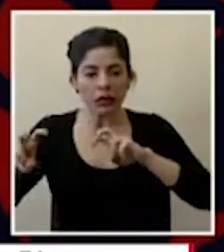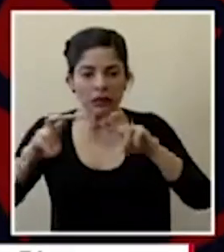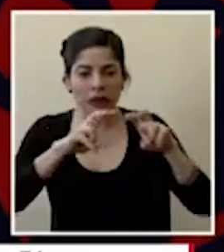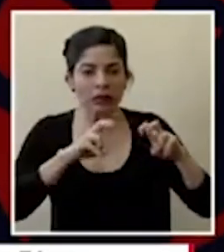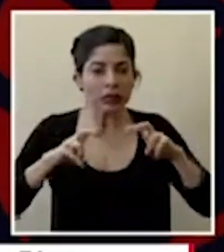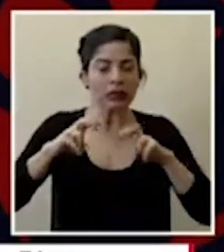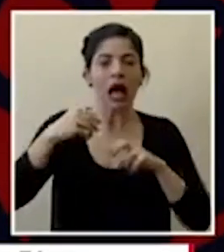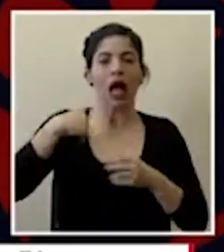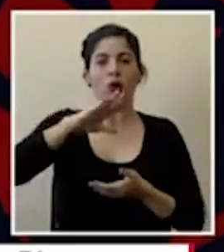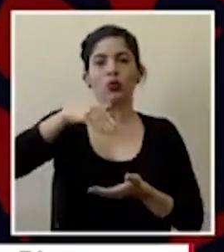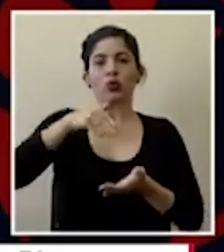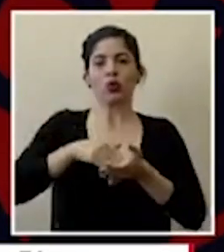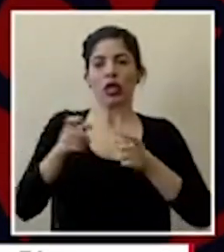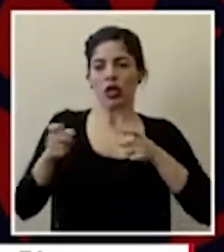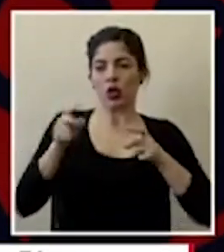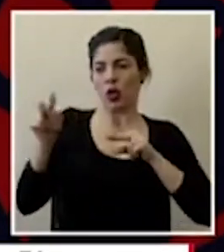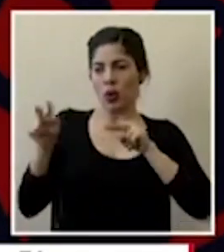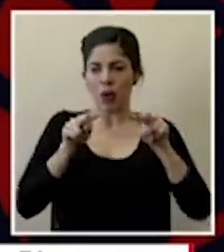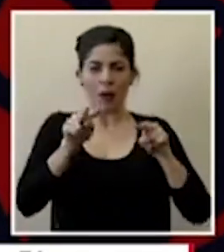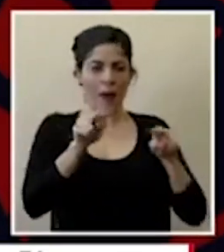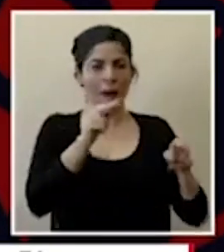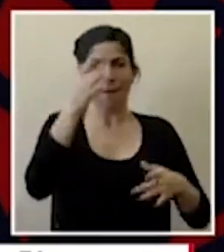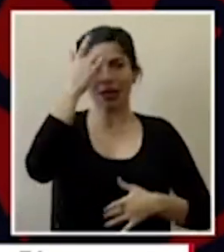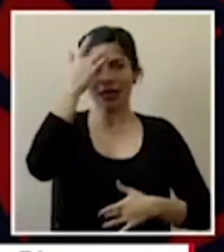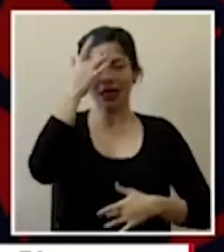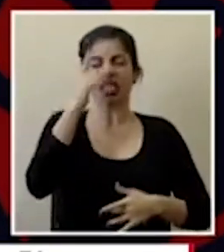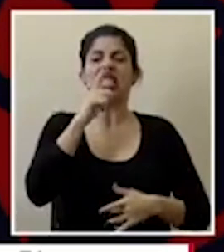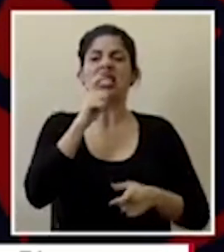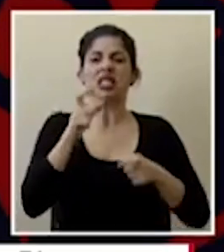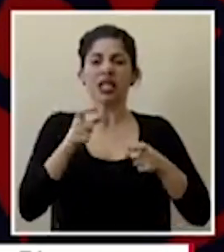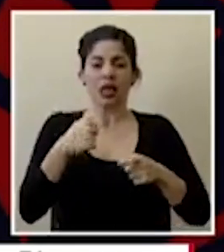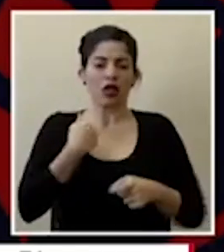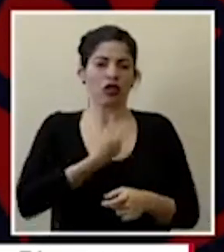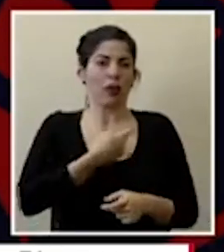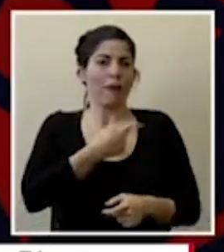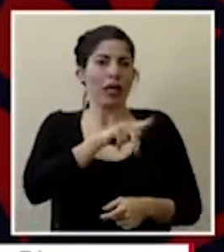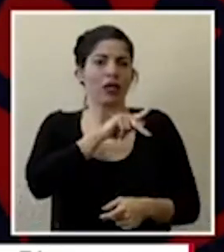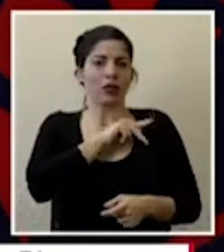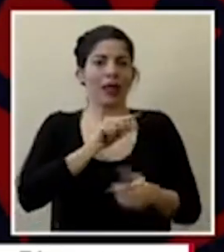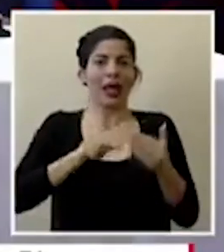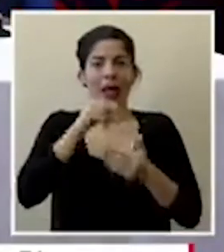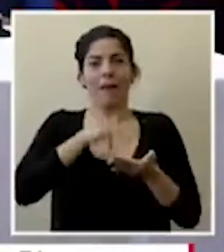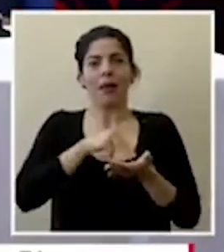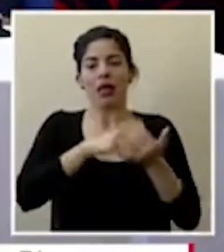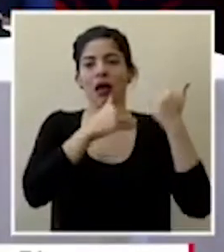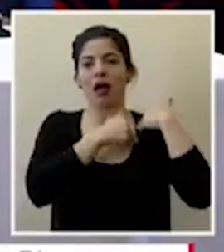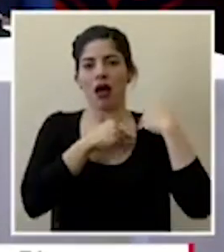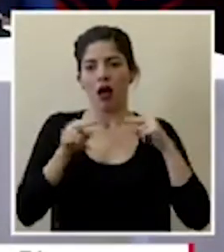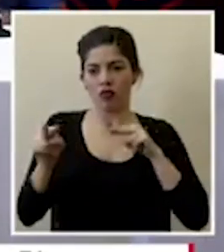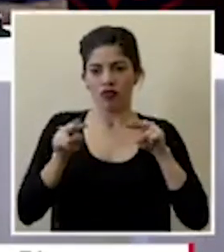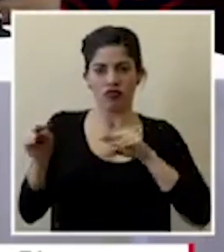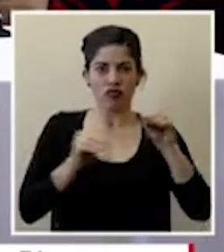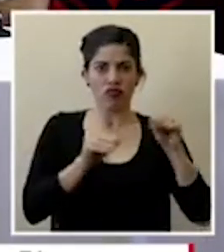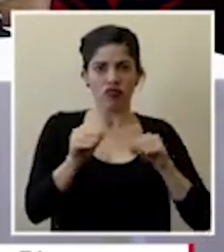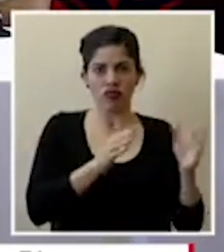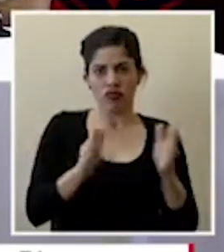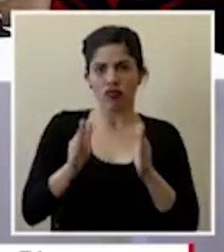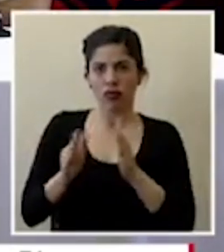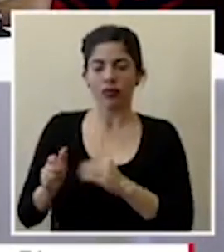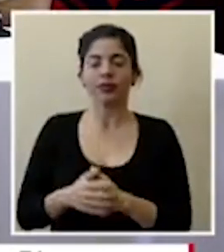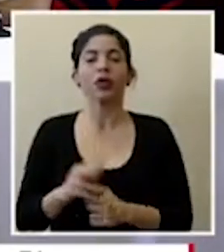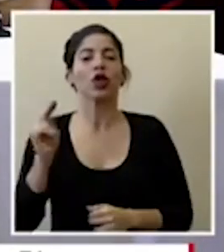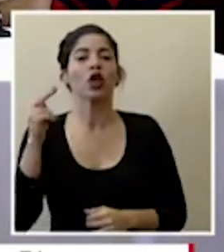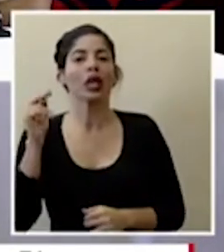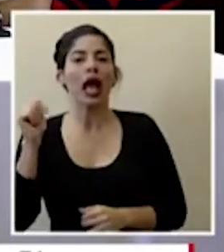comando centralizado de distribución de pacientes el cual estamos dirigiendo personalmente desde la gerencia médica noticias alanjara